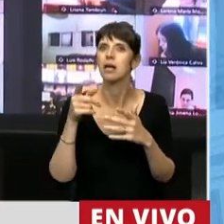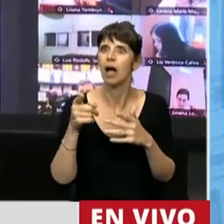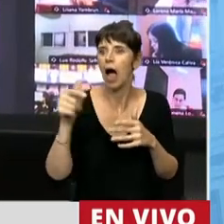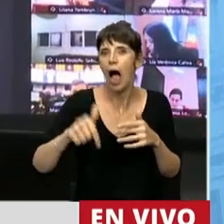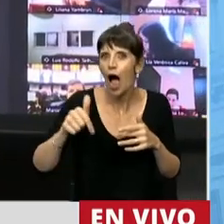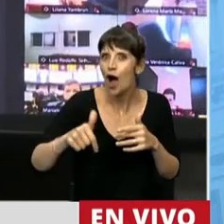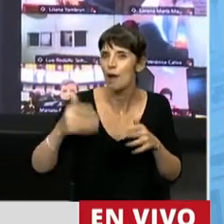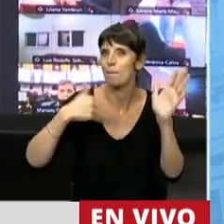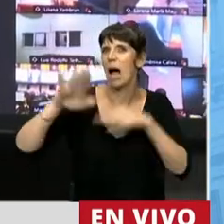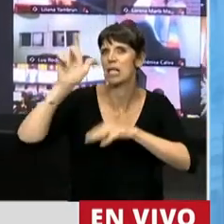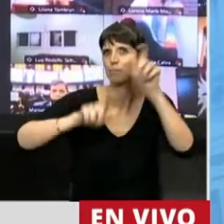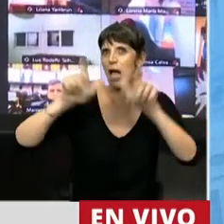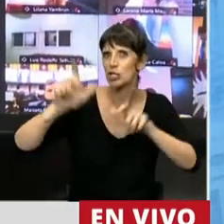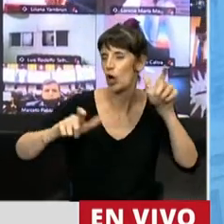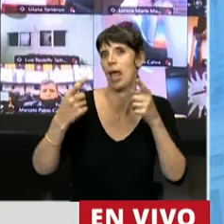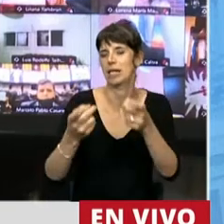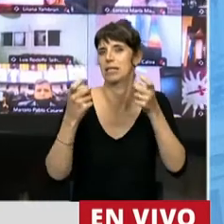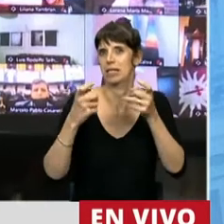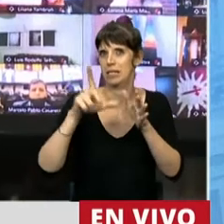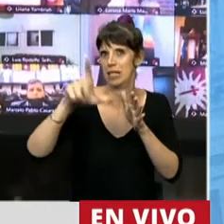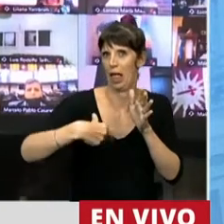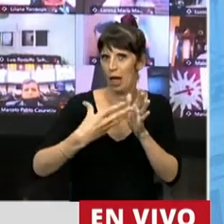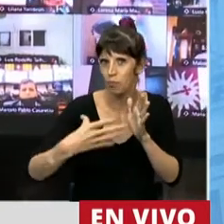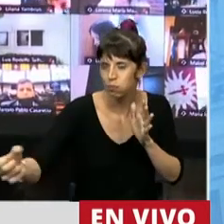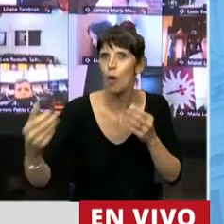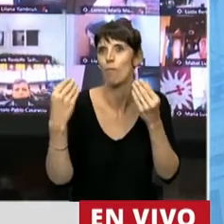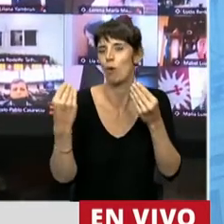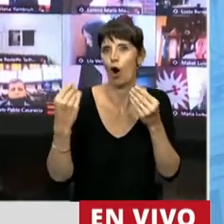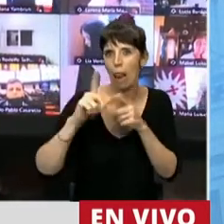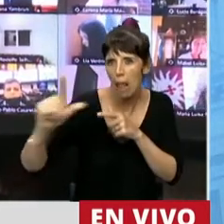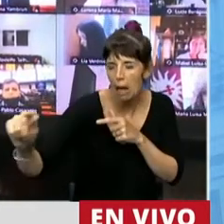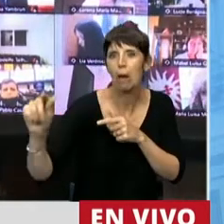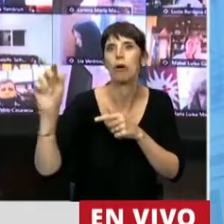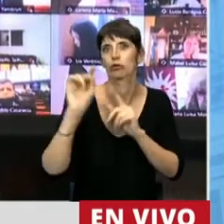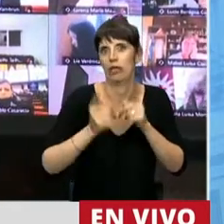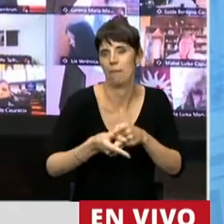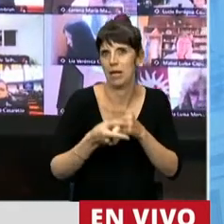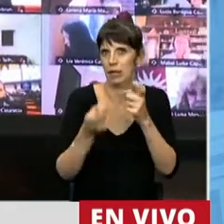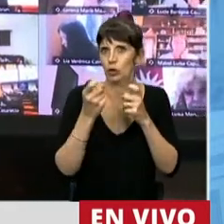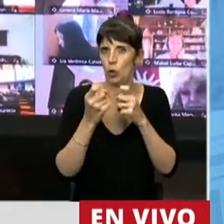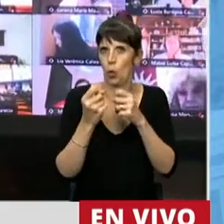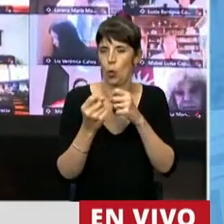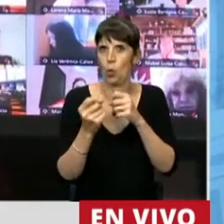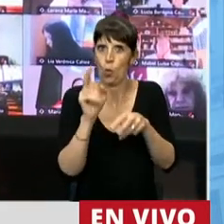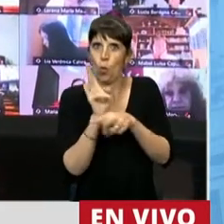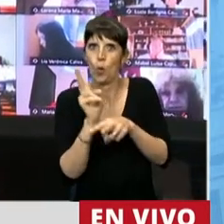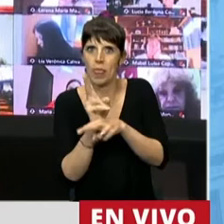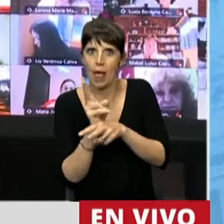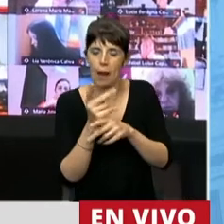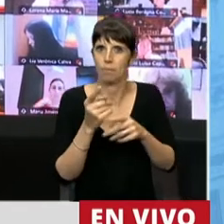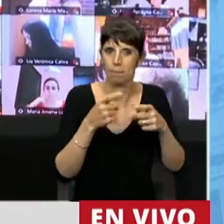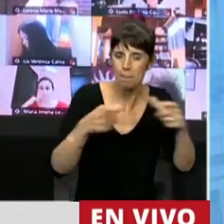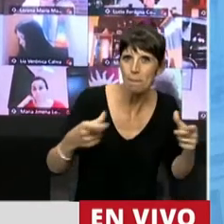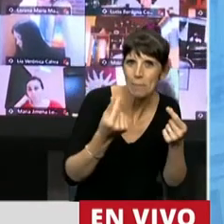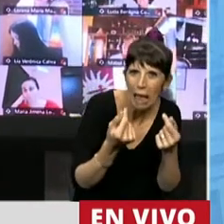de débito, la distancia en algunos casos, la necesidad de cuidarse con el tema del manejo del dinero en otros,